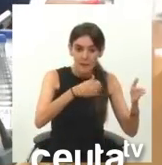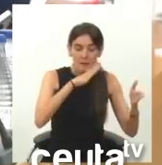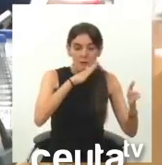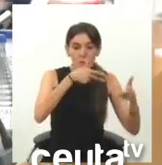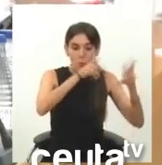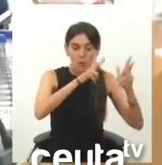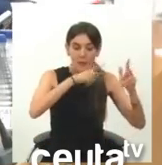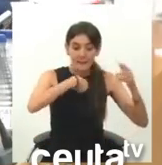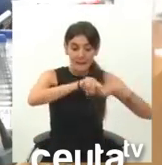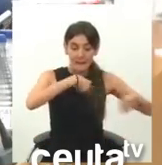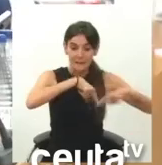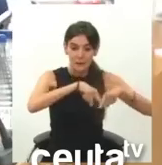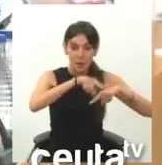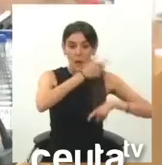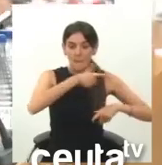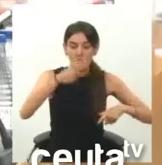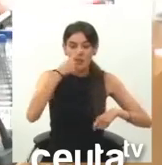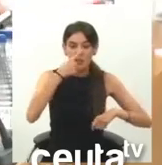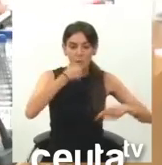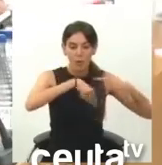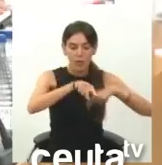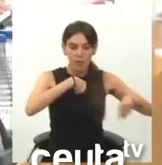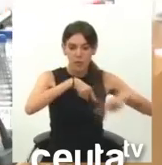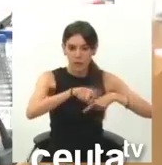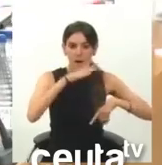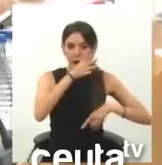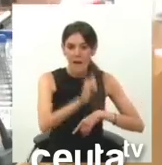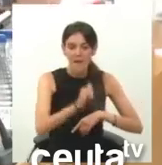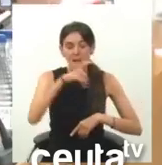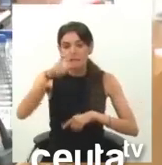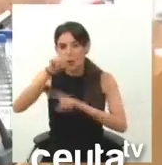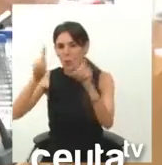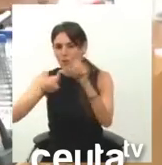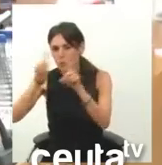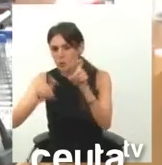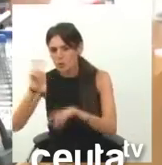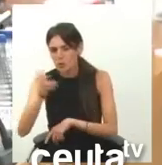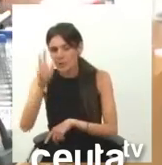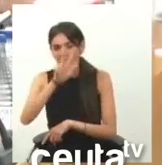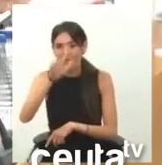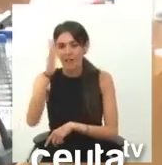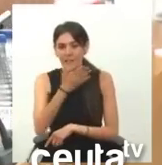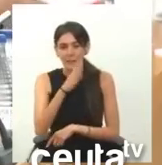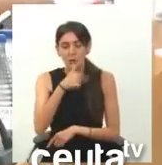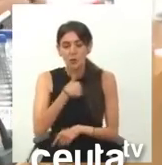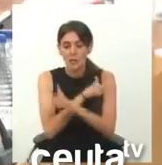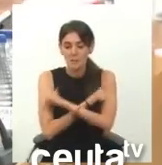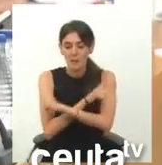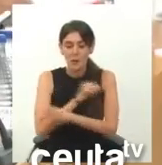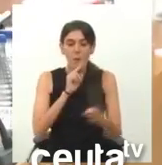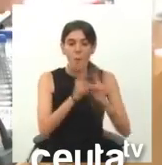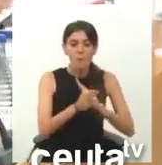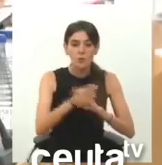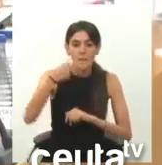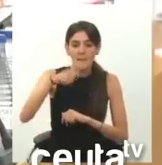libre tránsito de género de Tudán por Ceuta que de otras cuestiones que atallen a la nación, porque todavía estoy esperando la respuesta del